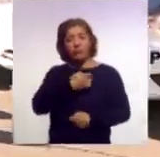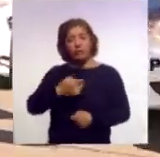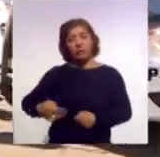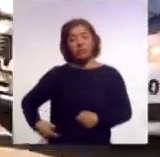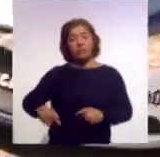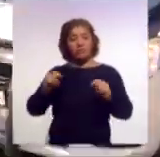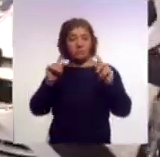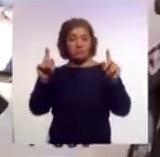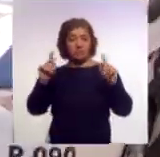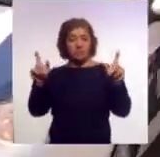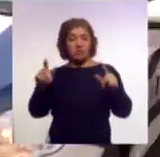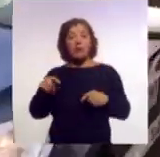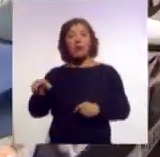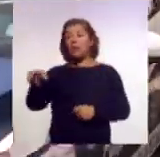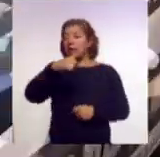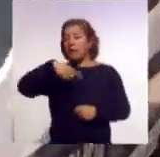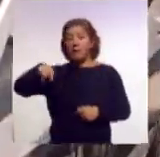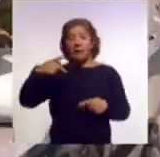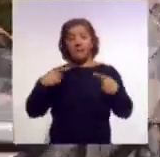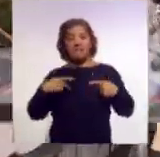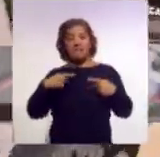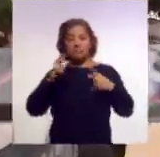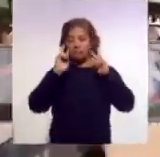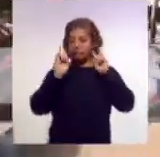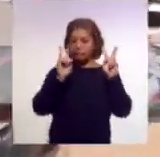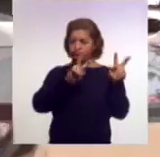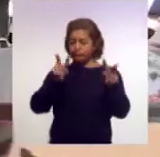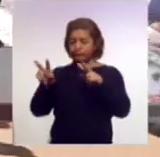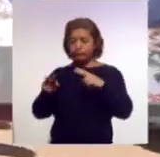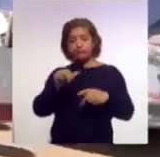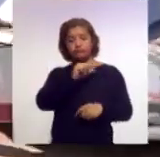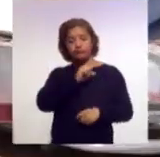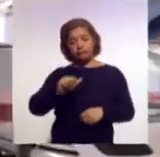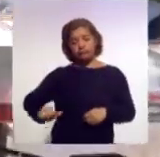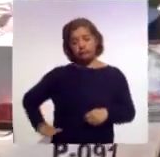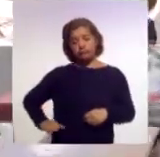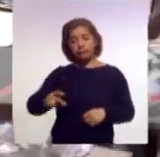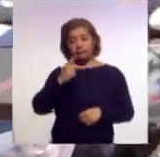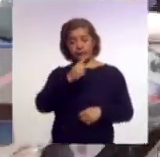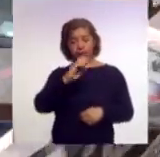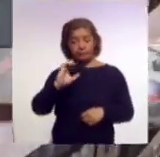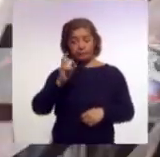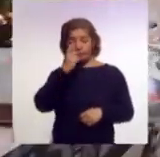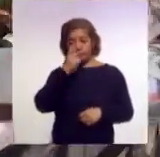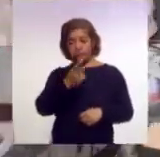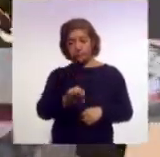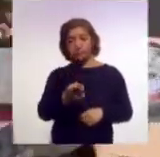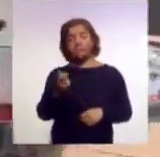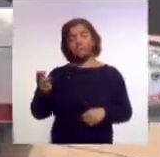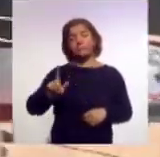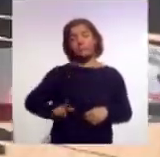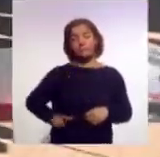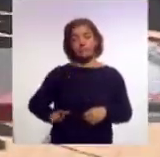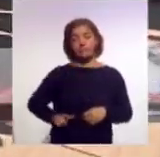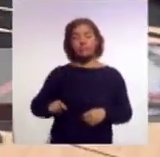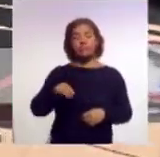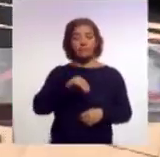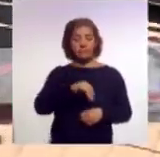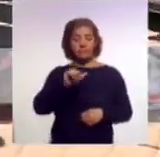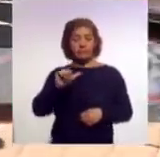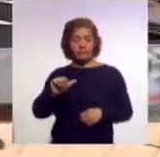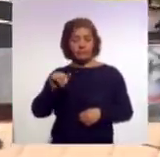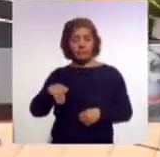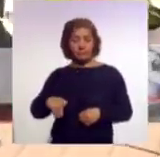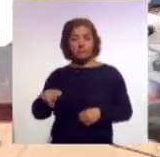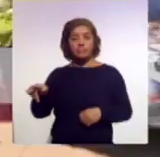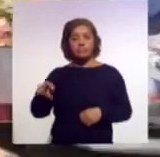Ante habitantes e integrantes del Ayuntamiento Capitalino, Pérez Carro, destacó que el gobierno de Marco Mena trabaja de manera coordinada con